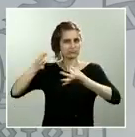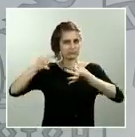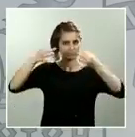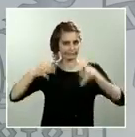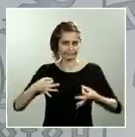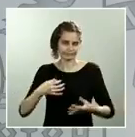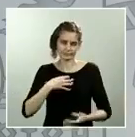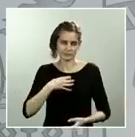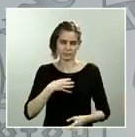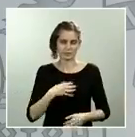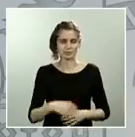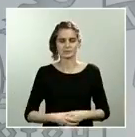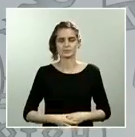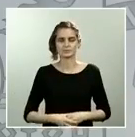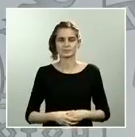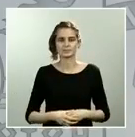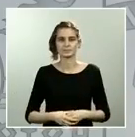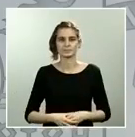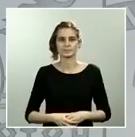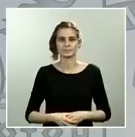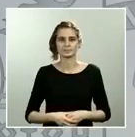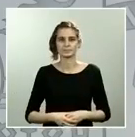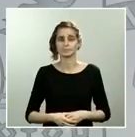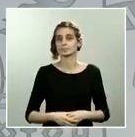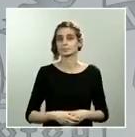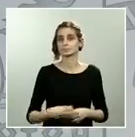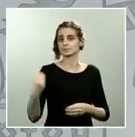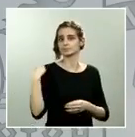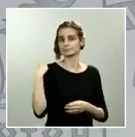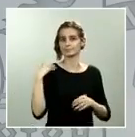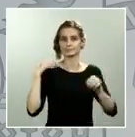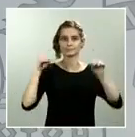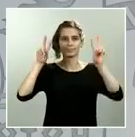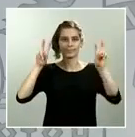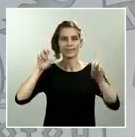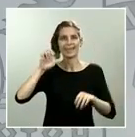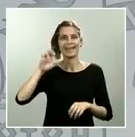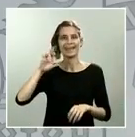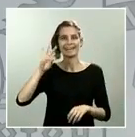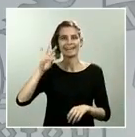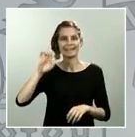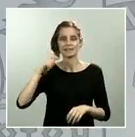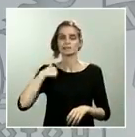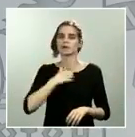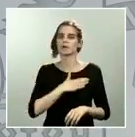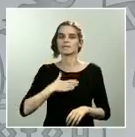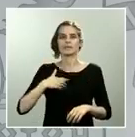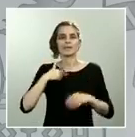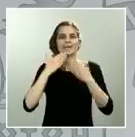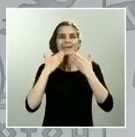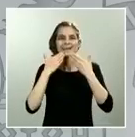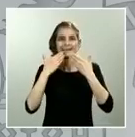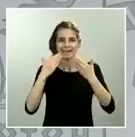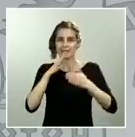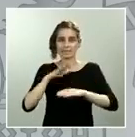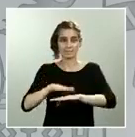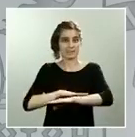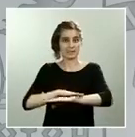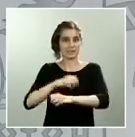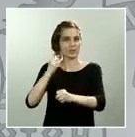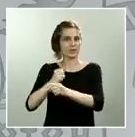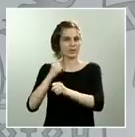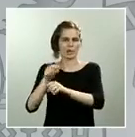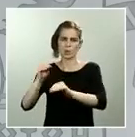Y por último con los ERTE. Yo quiero agradecer el esfuerzo que se viene realizando desde el Ministerio de Trabajo en donde se ha hecho un